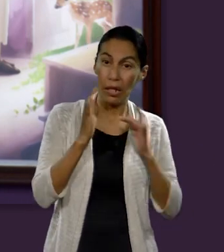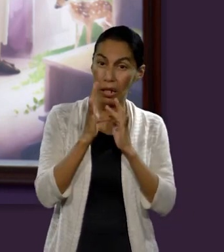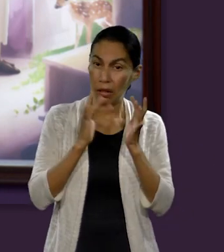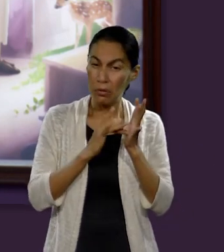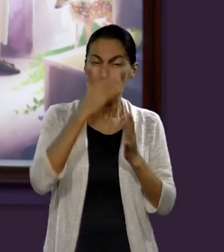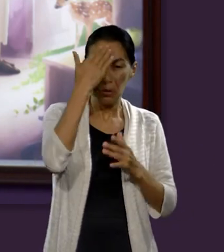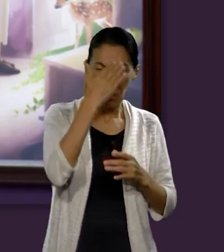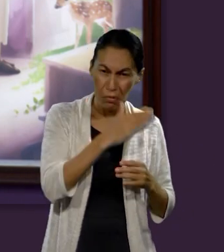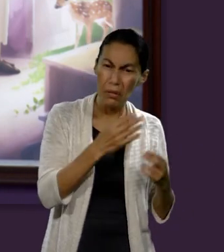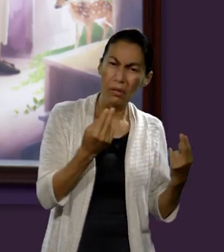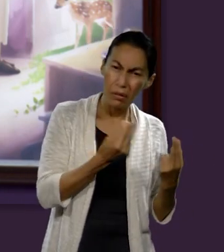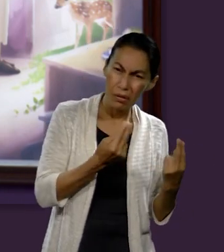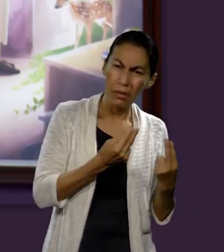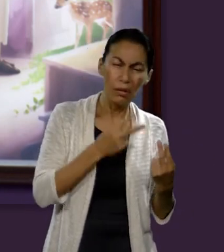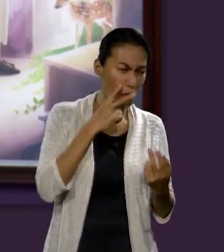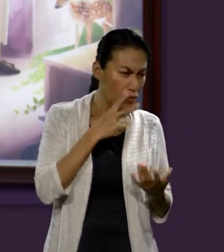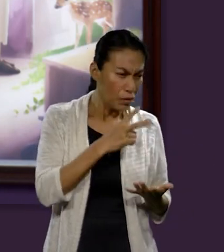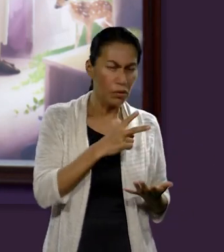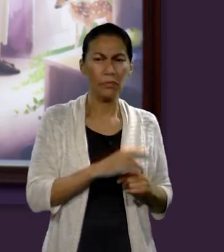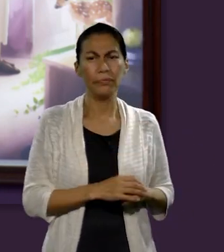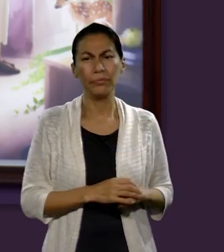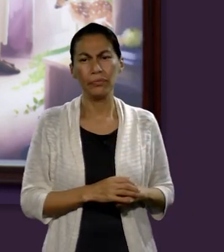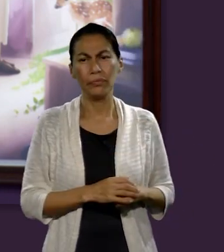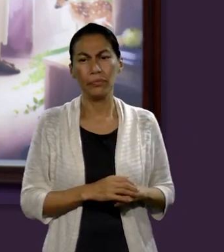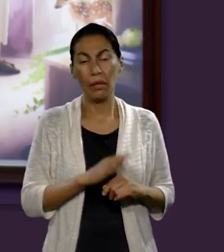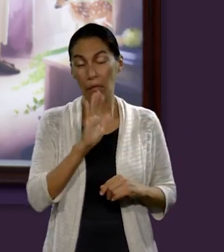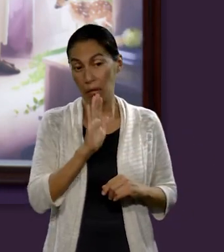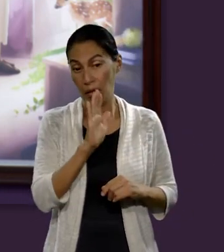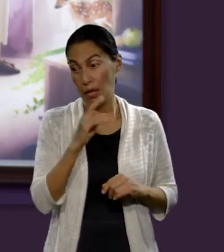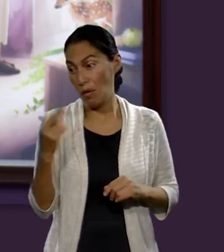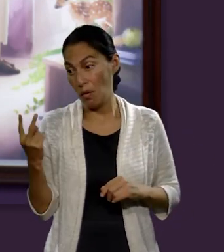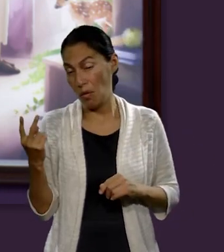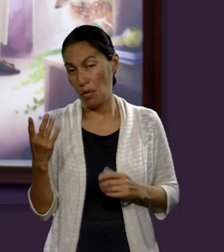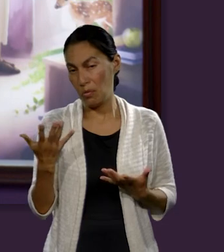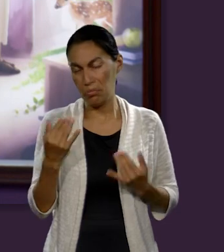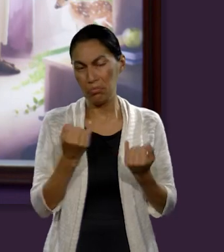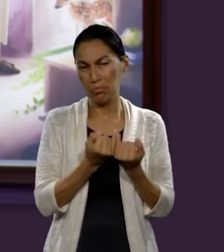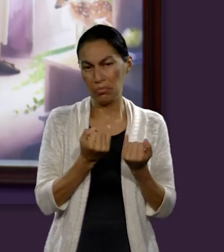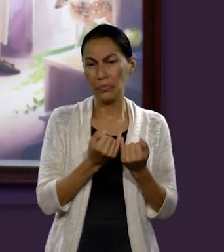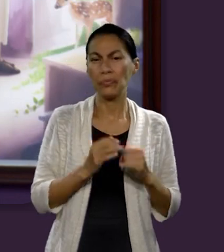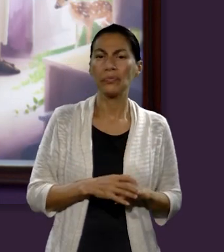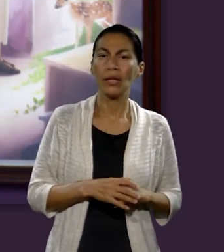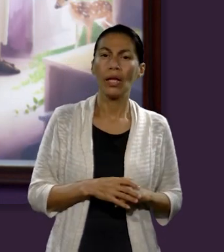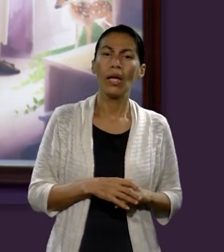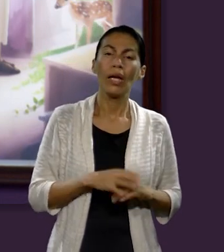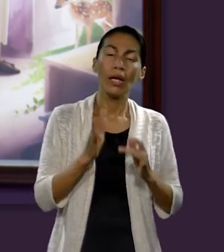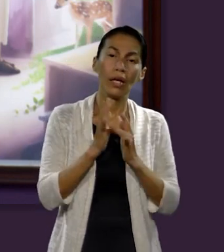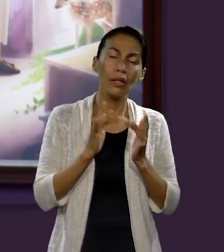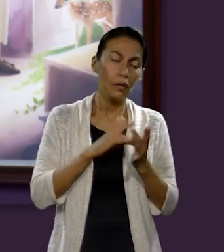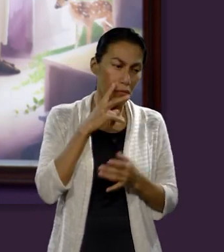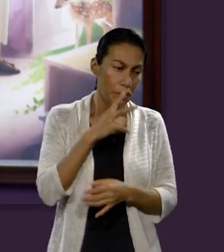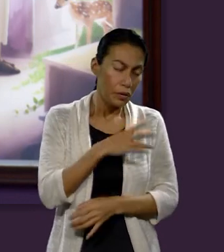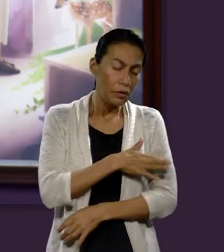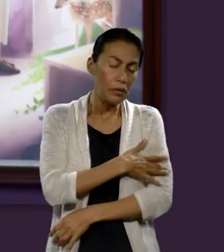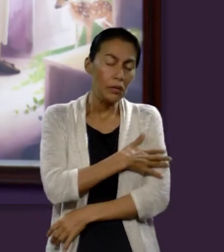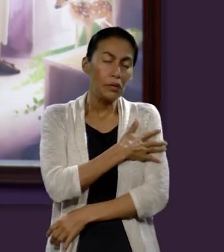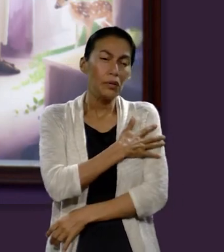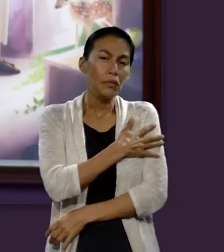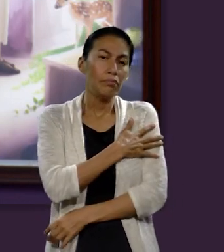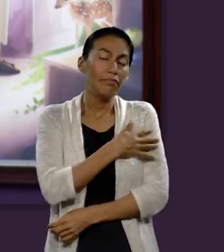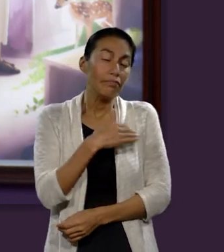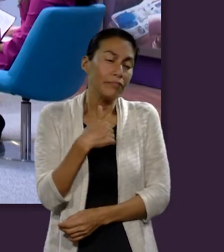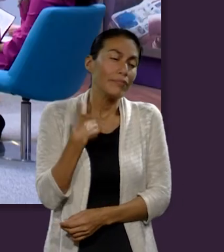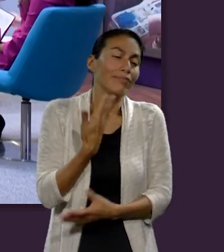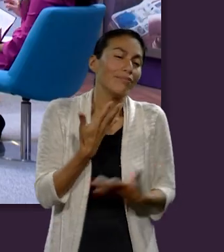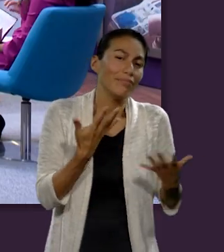Jesús supo la necesidad que había. Estaba en una situación similar a las otras madres y se conmovió y lo realizó.